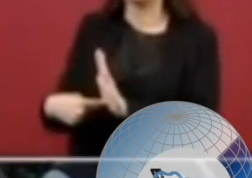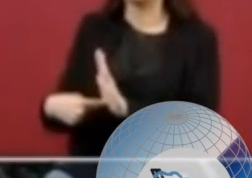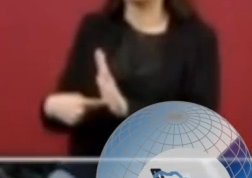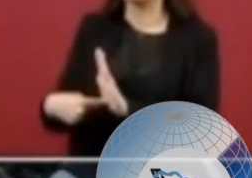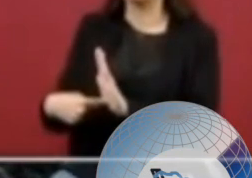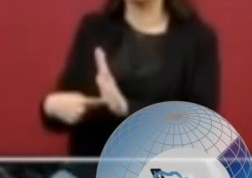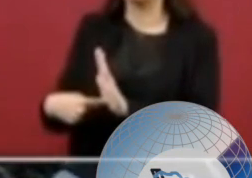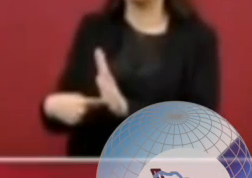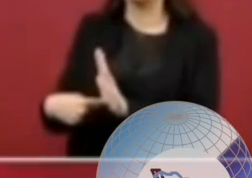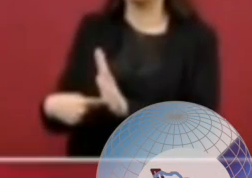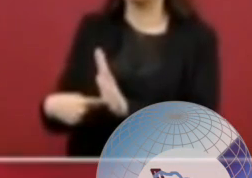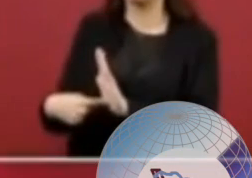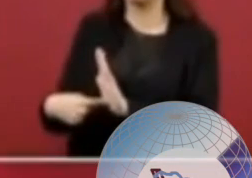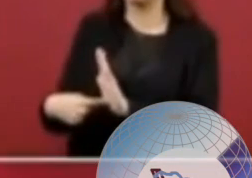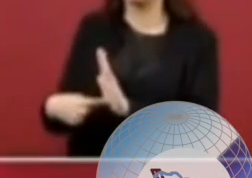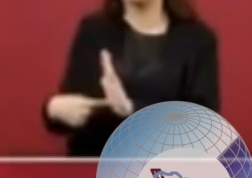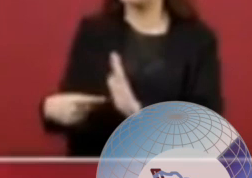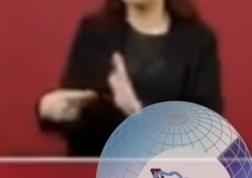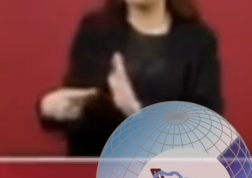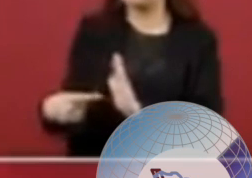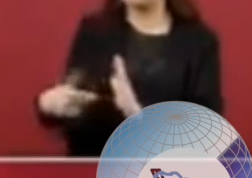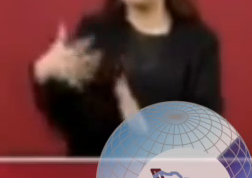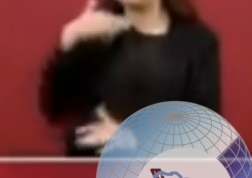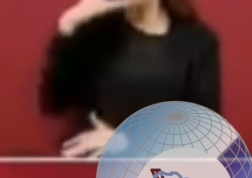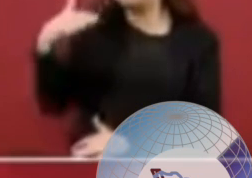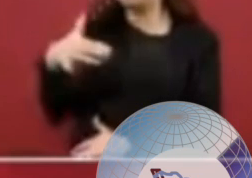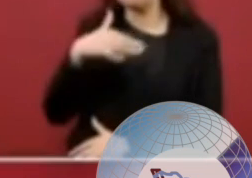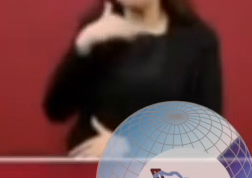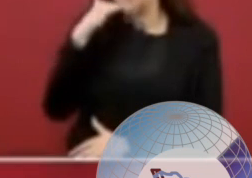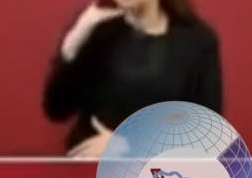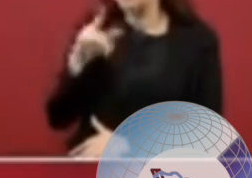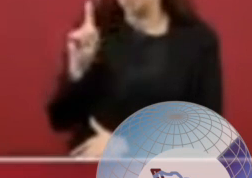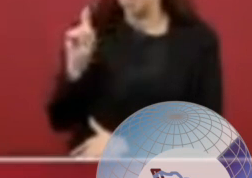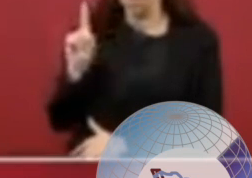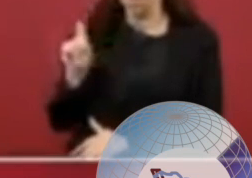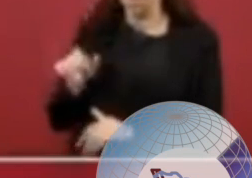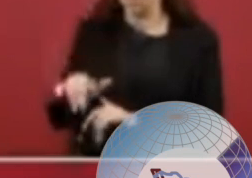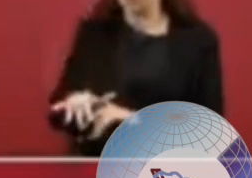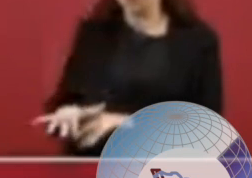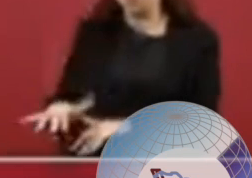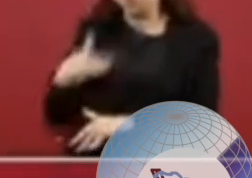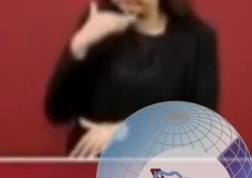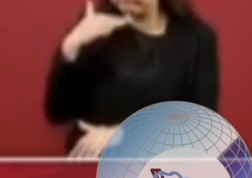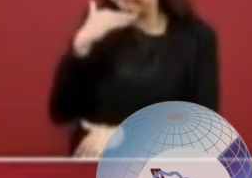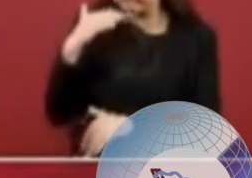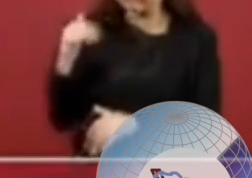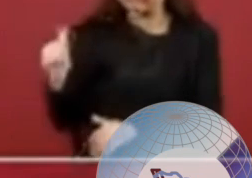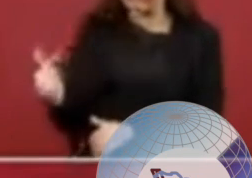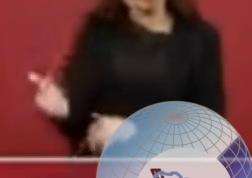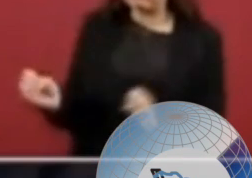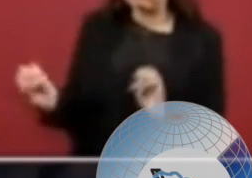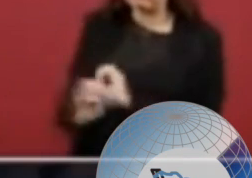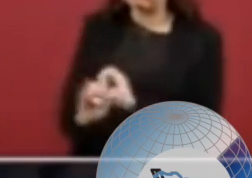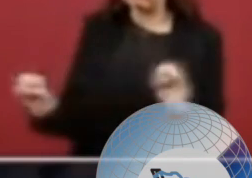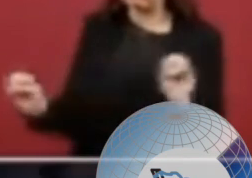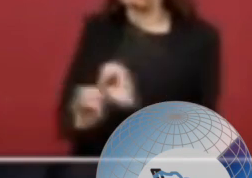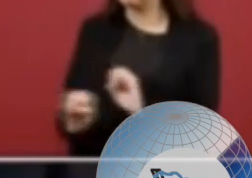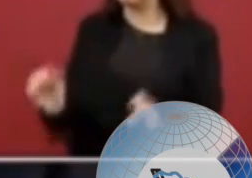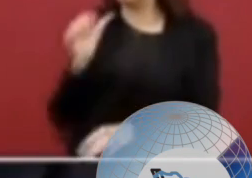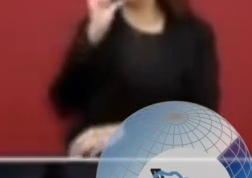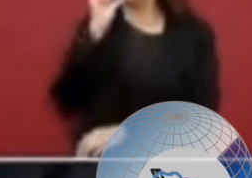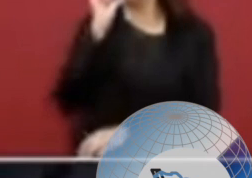no hay esa contaminación y que además